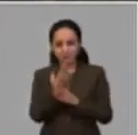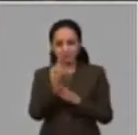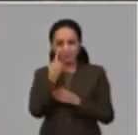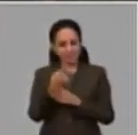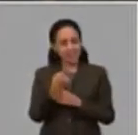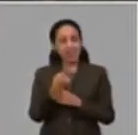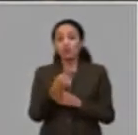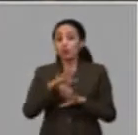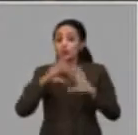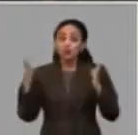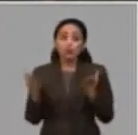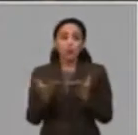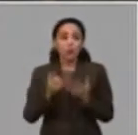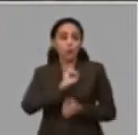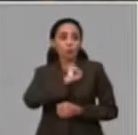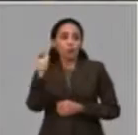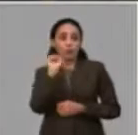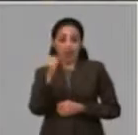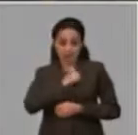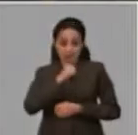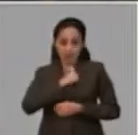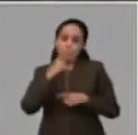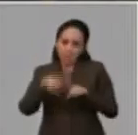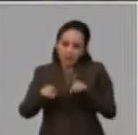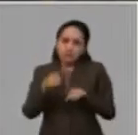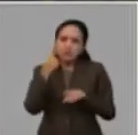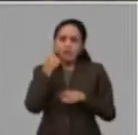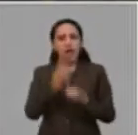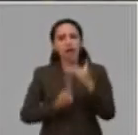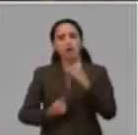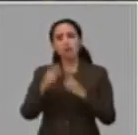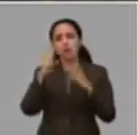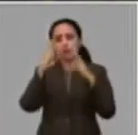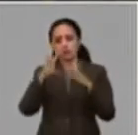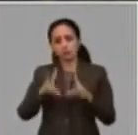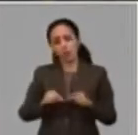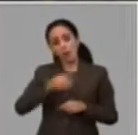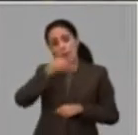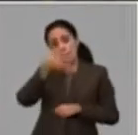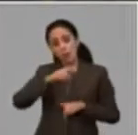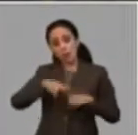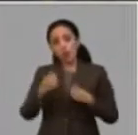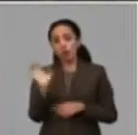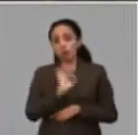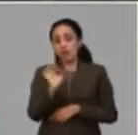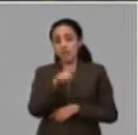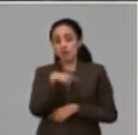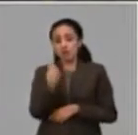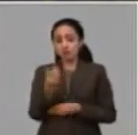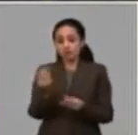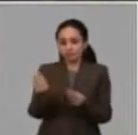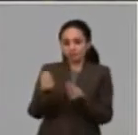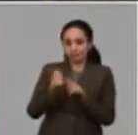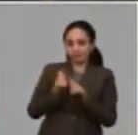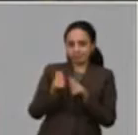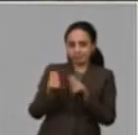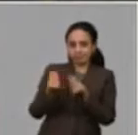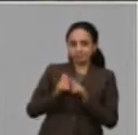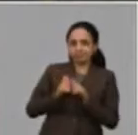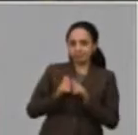los que quisiéramos, pero sí son ya algunos resultados. Básicamente decimos esto porque todavía nosotros estamos recibiendo constantemente